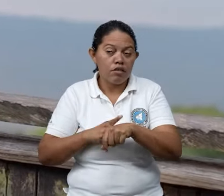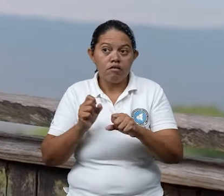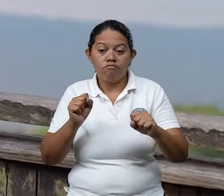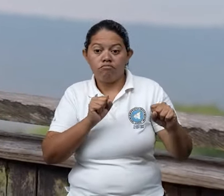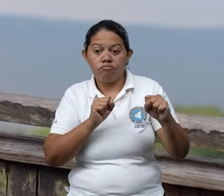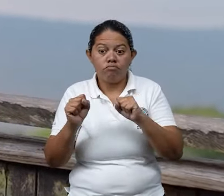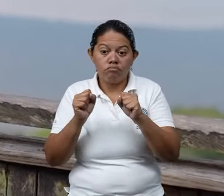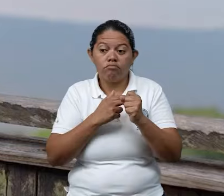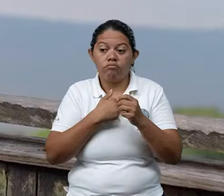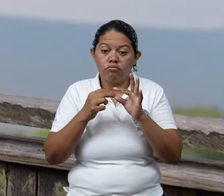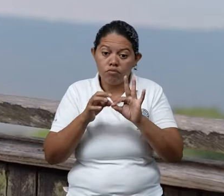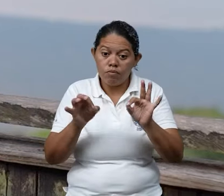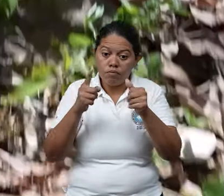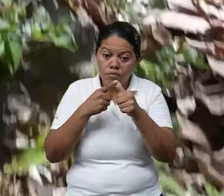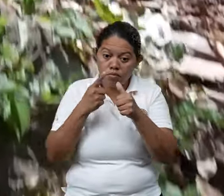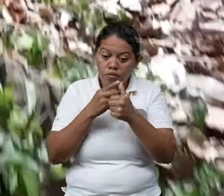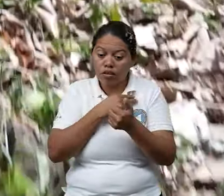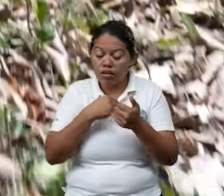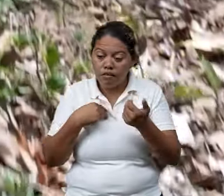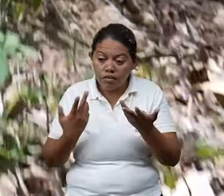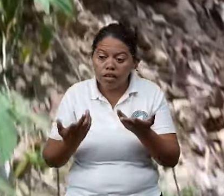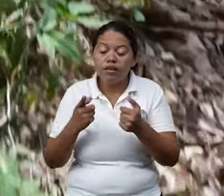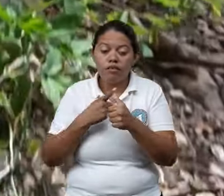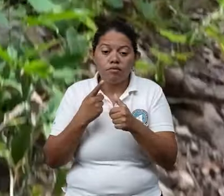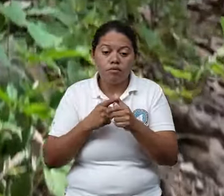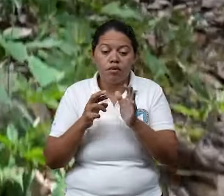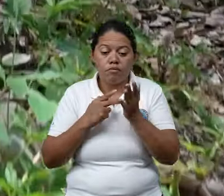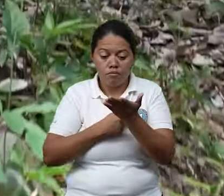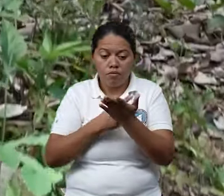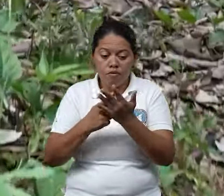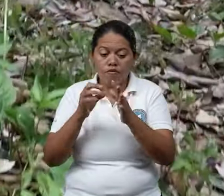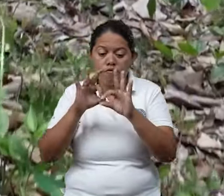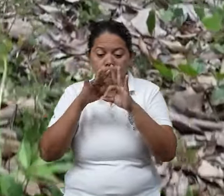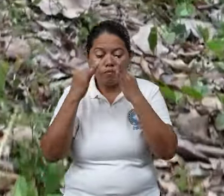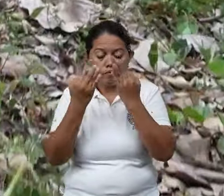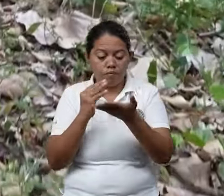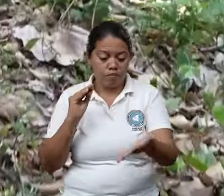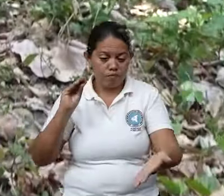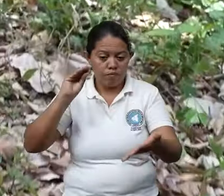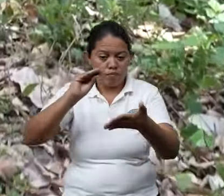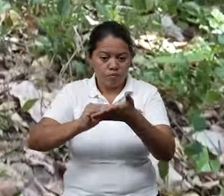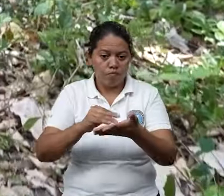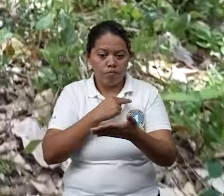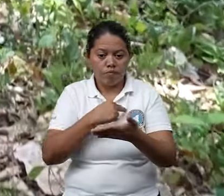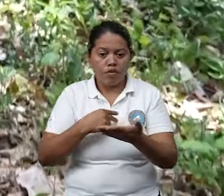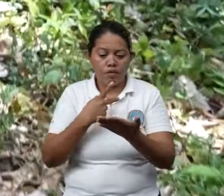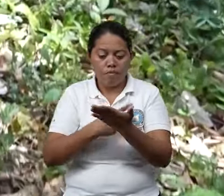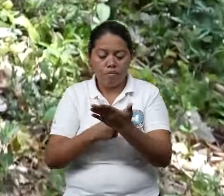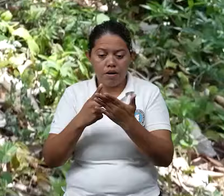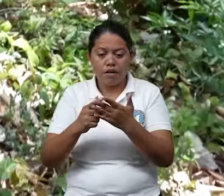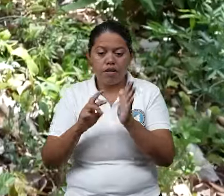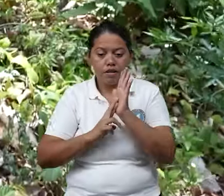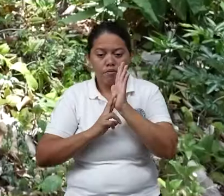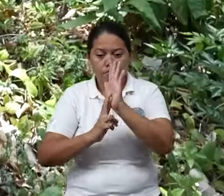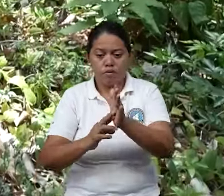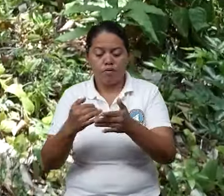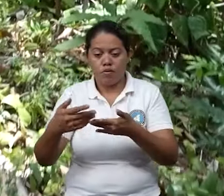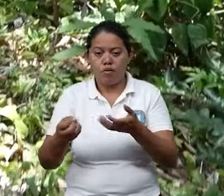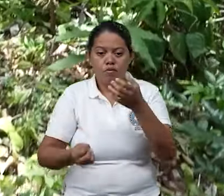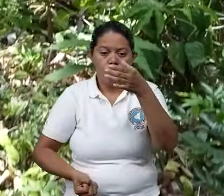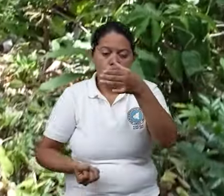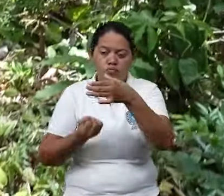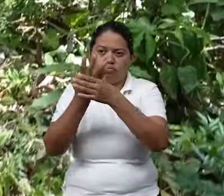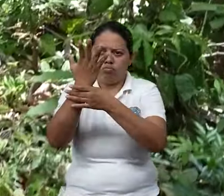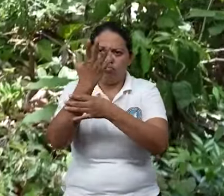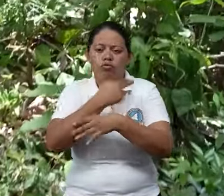emergencia sea esa nuestra primera acción. De hecho, los planes familiares se incorporan a los planes de respuesta ante erupción